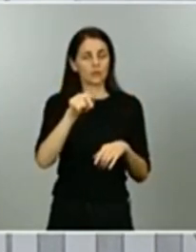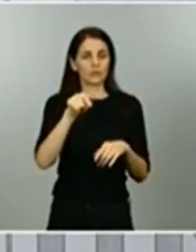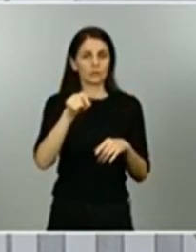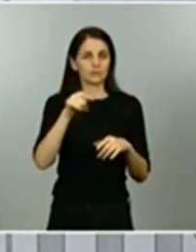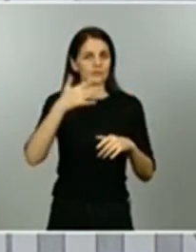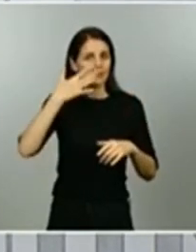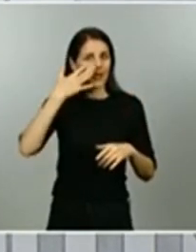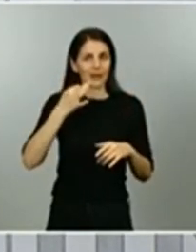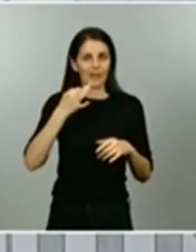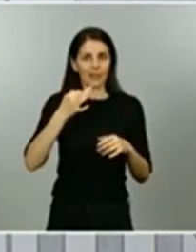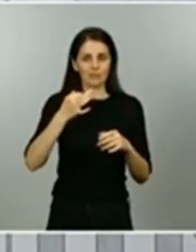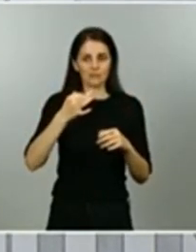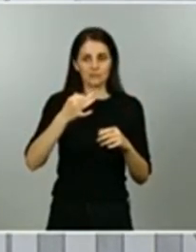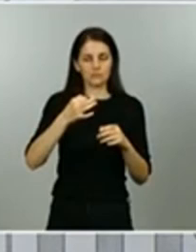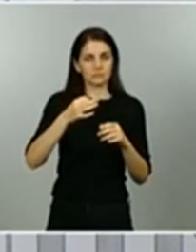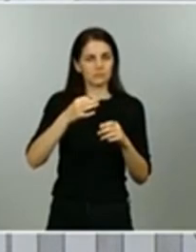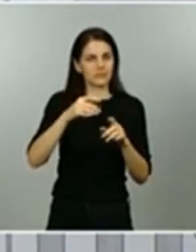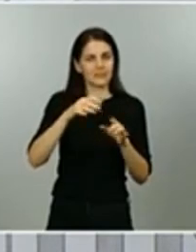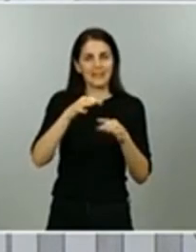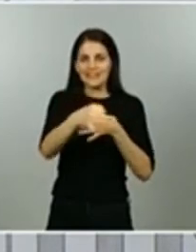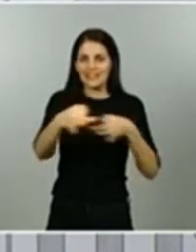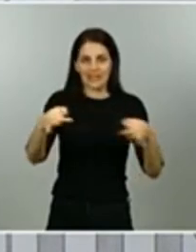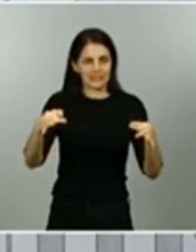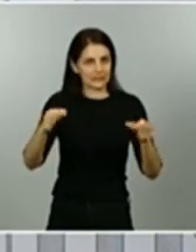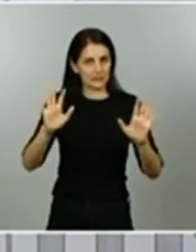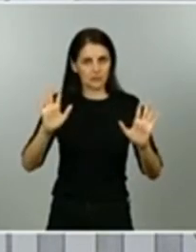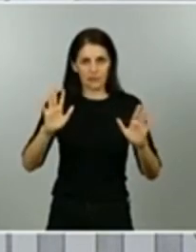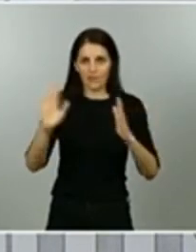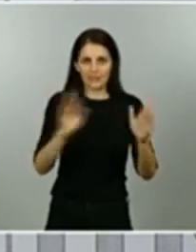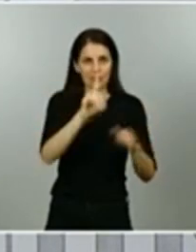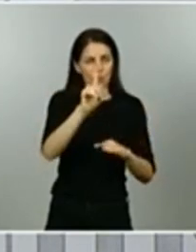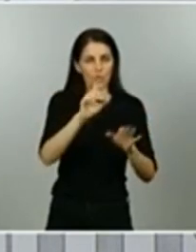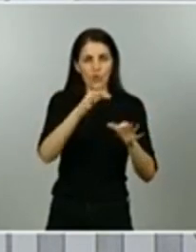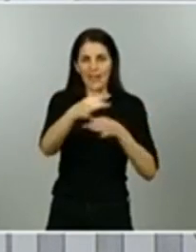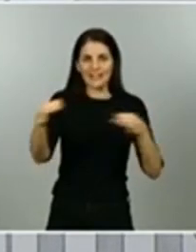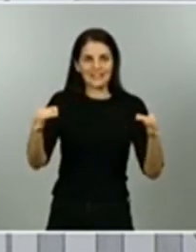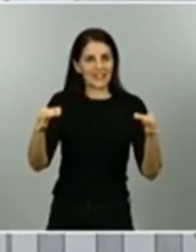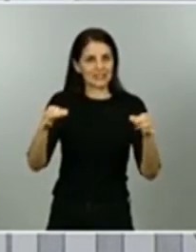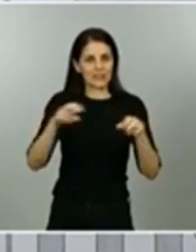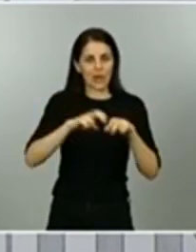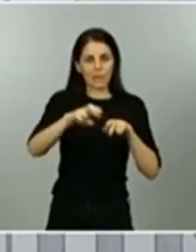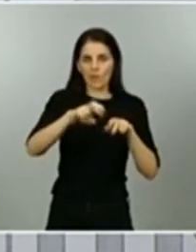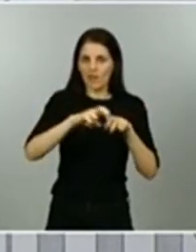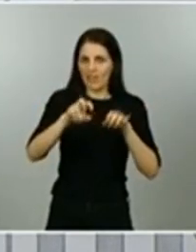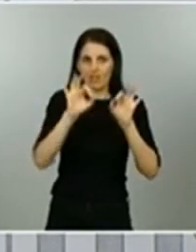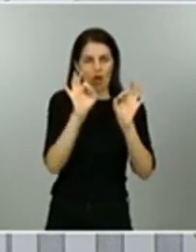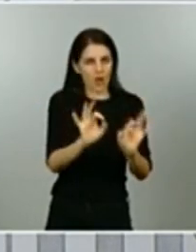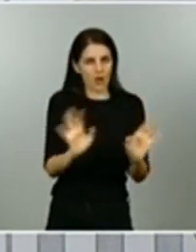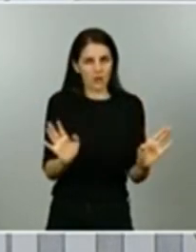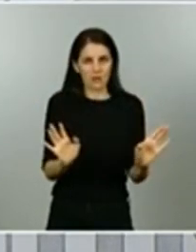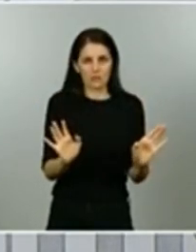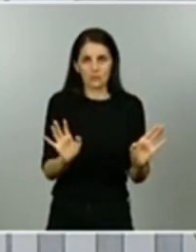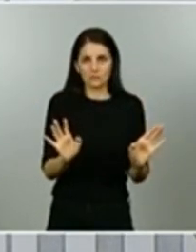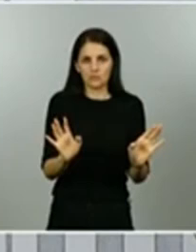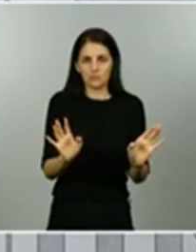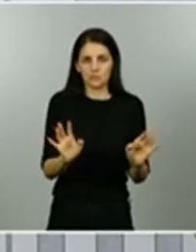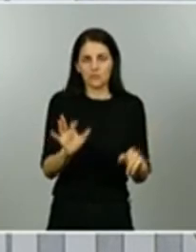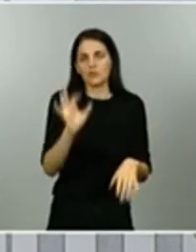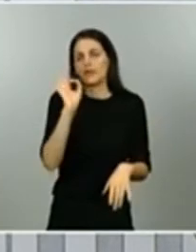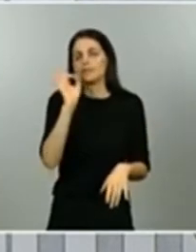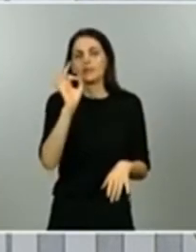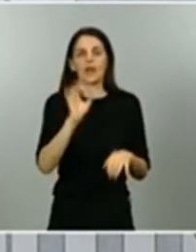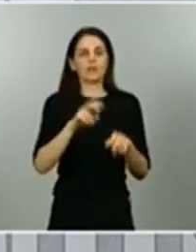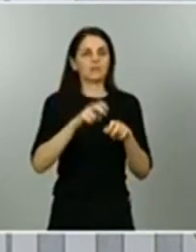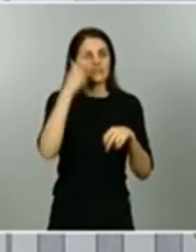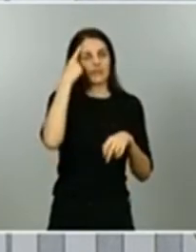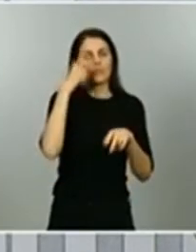referencia en este caso a las islas es decir más allá de la movilidad que ya estaba permitida en el